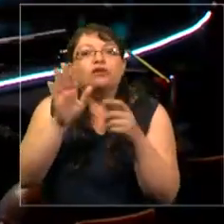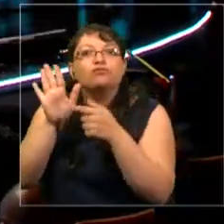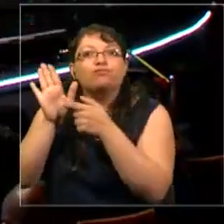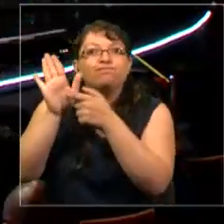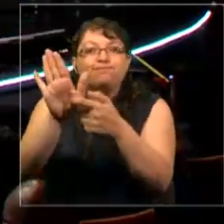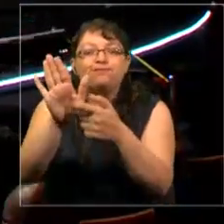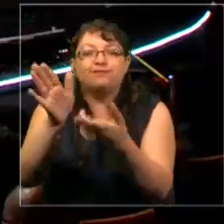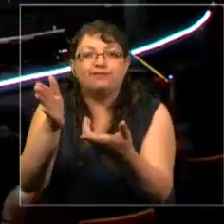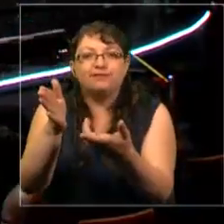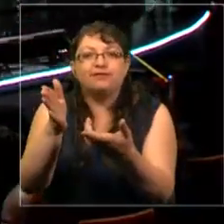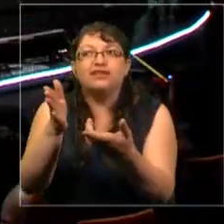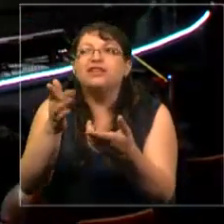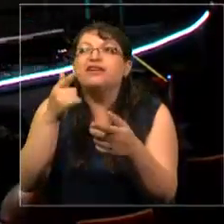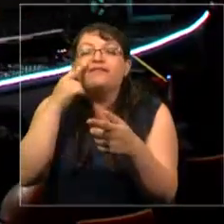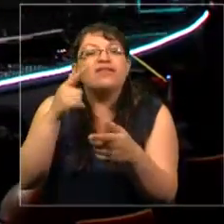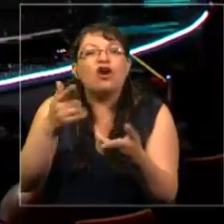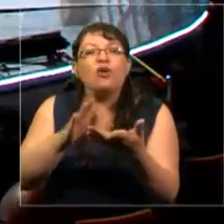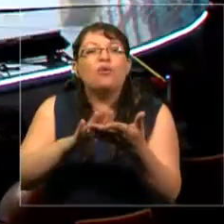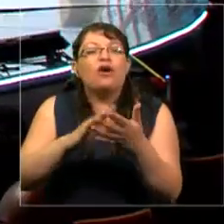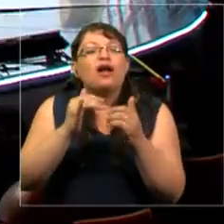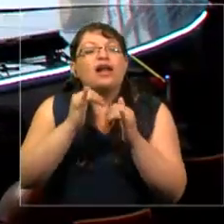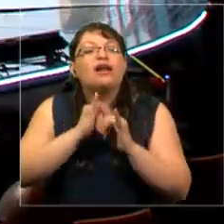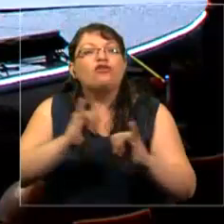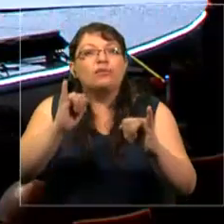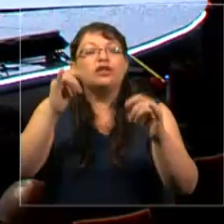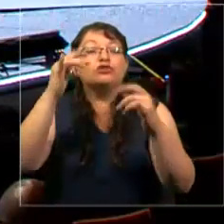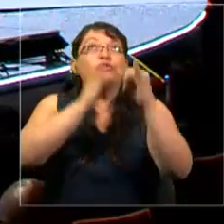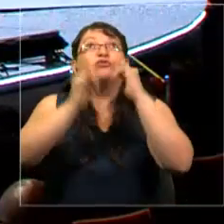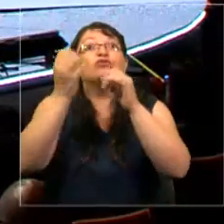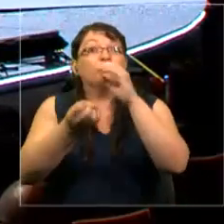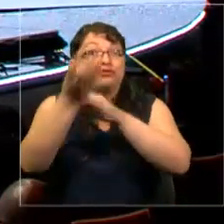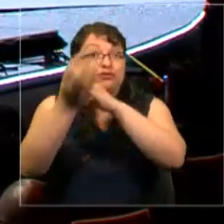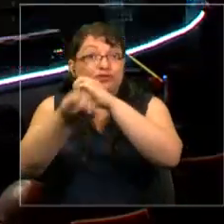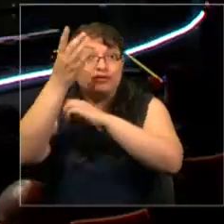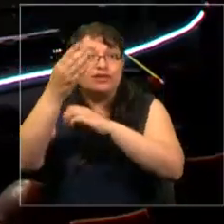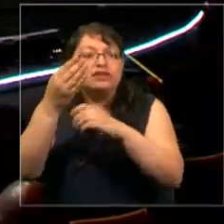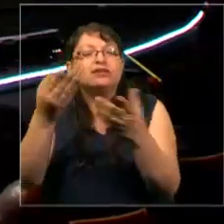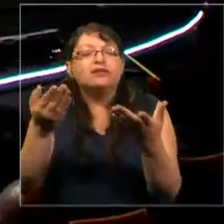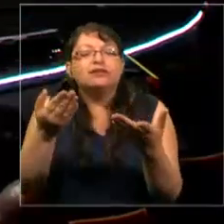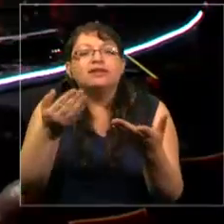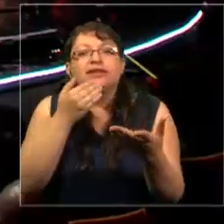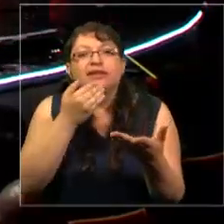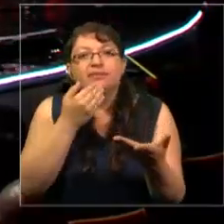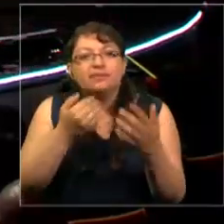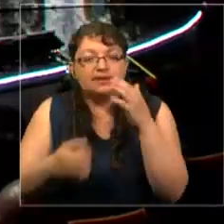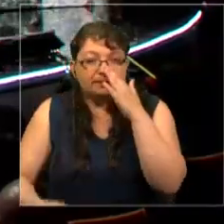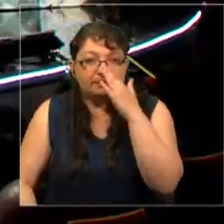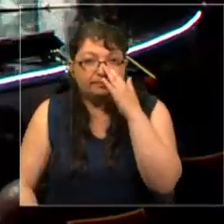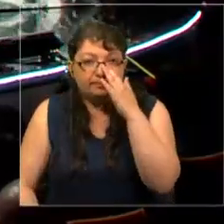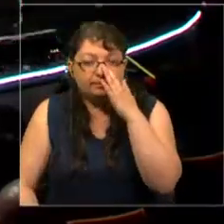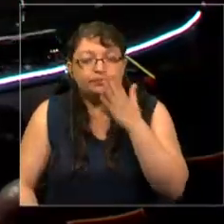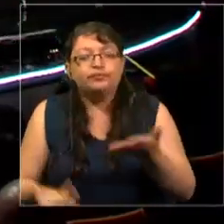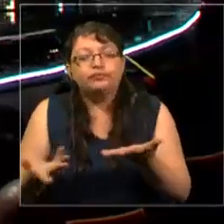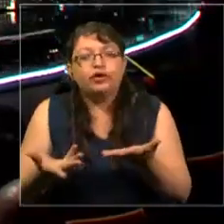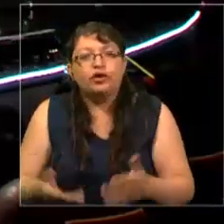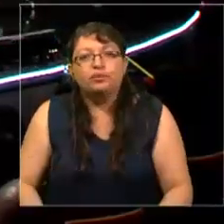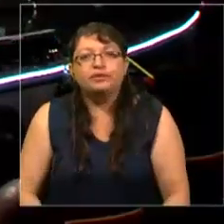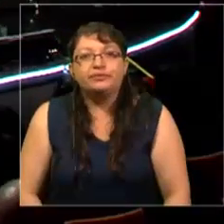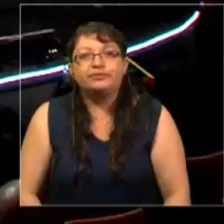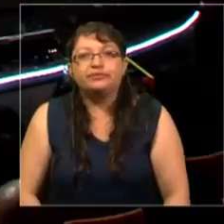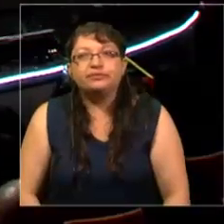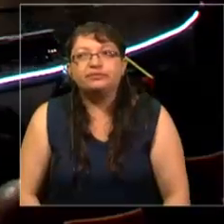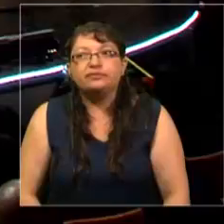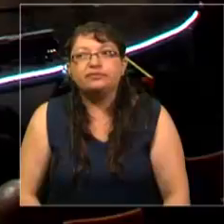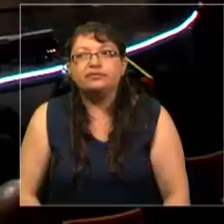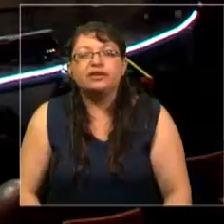las nubes de datos donde vivimos y también cómo es estar